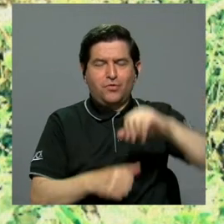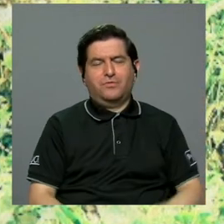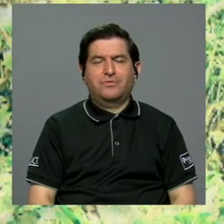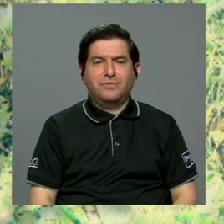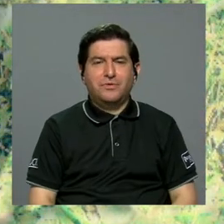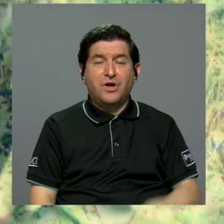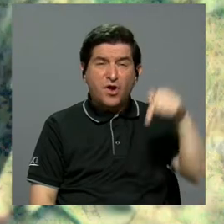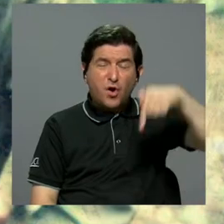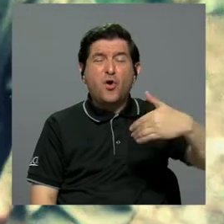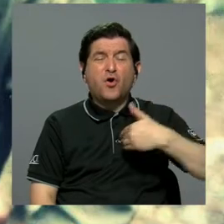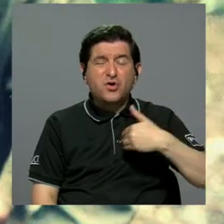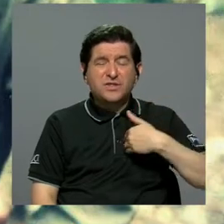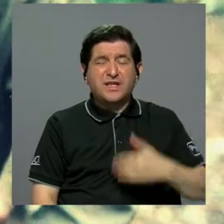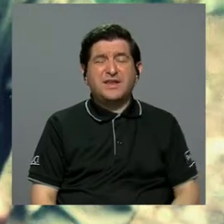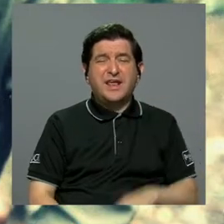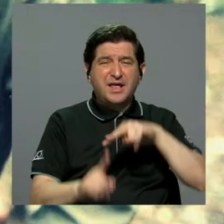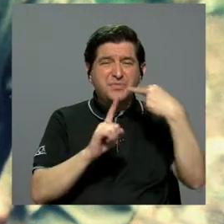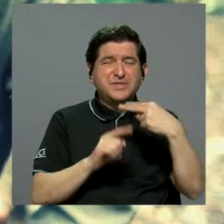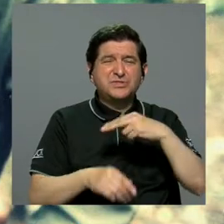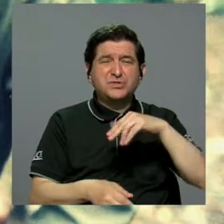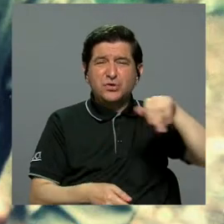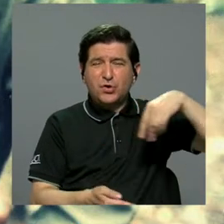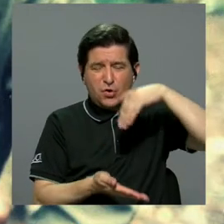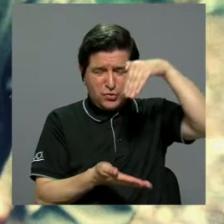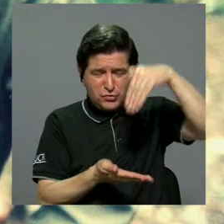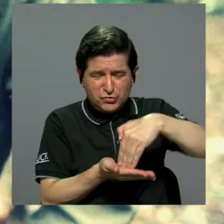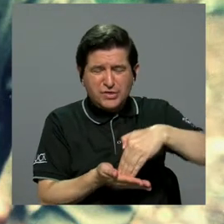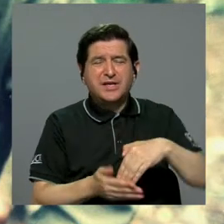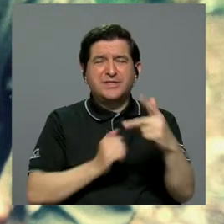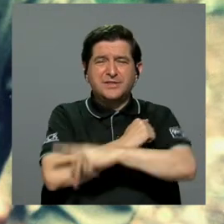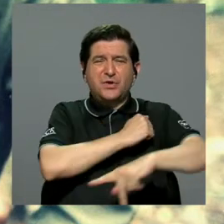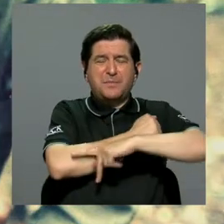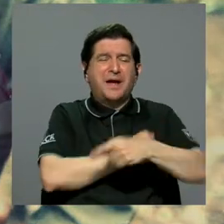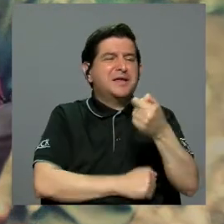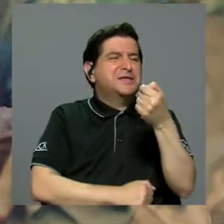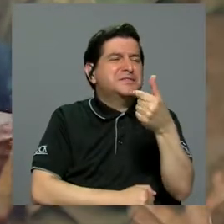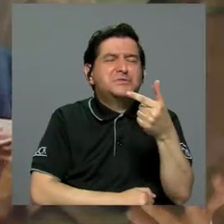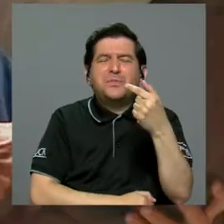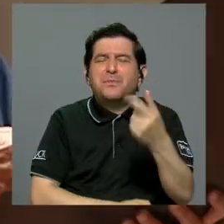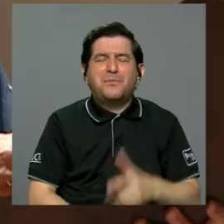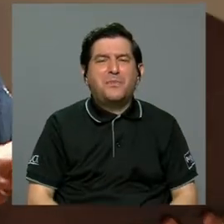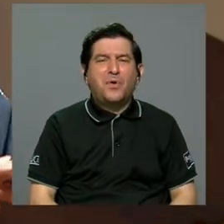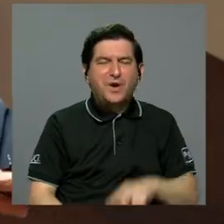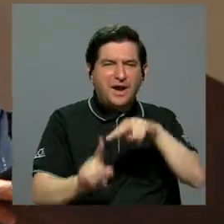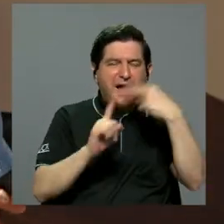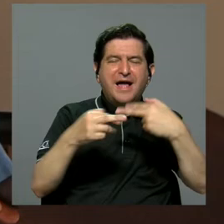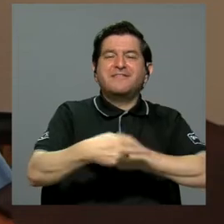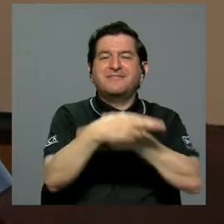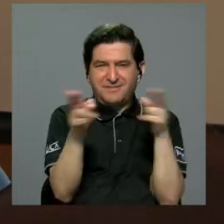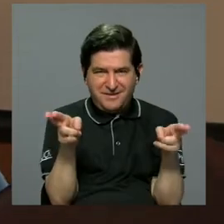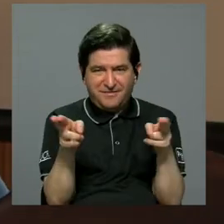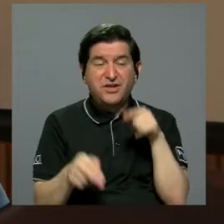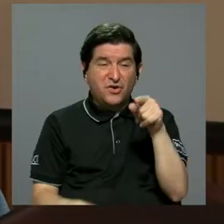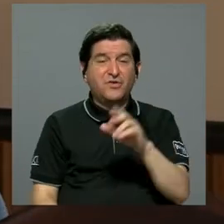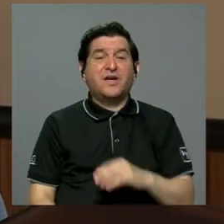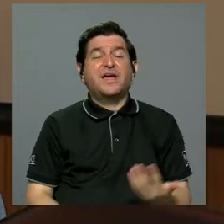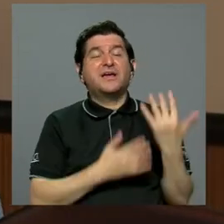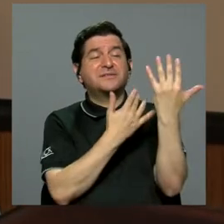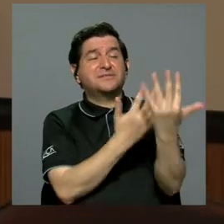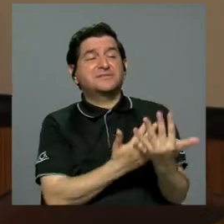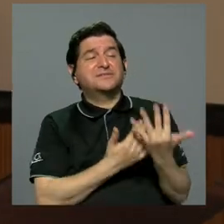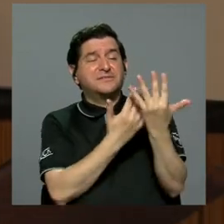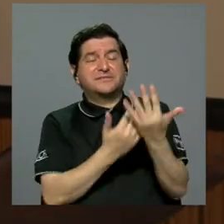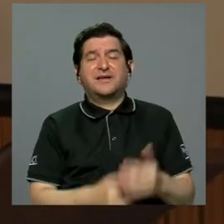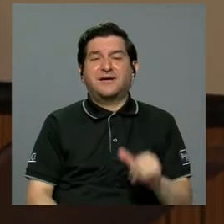Aún hoy tenemos una visión muy centrada en nuestros países, con muy poca mirada regional. Esa es una aspiración